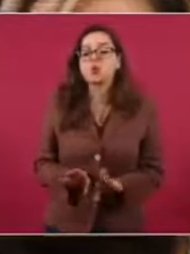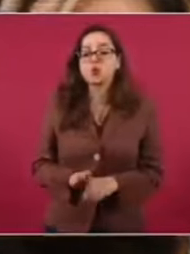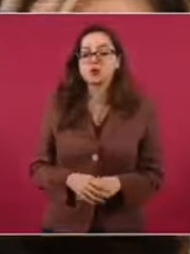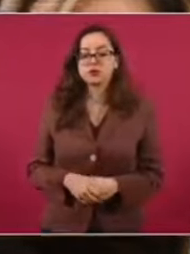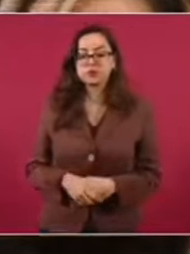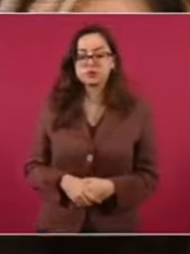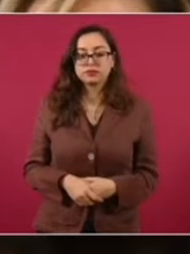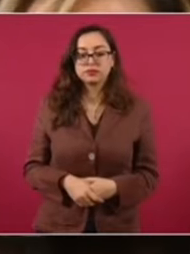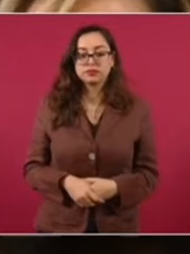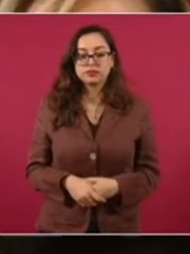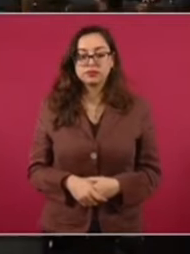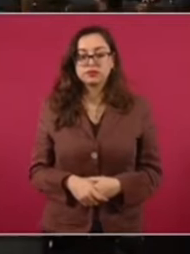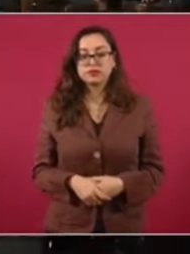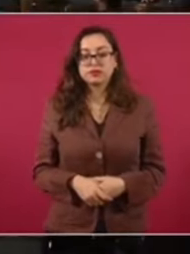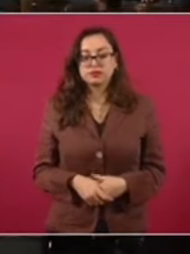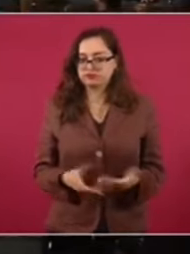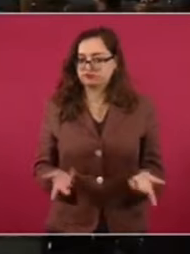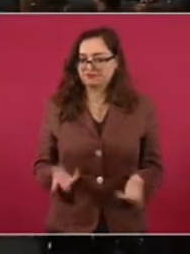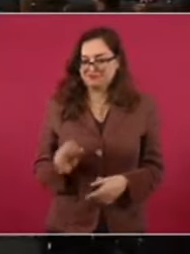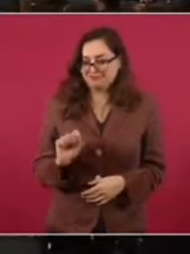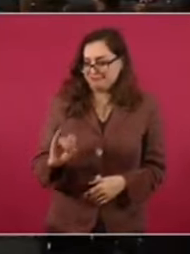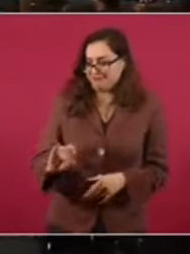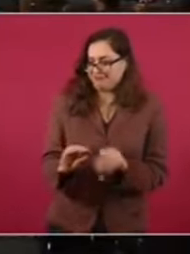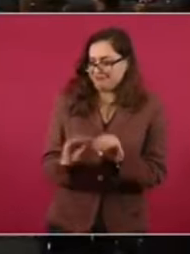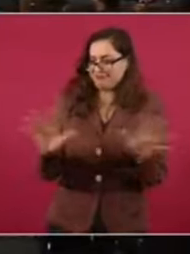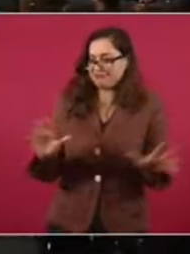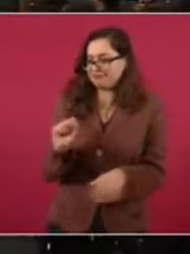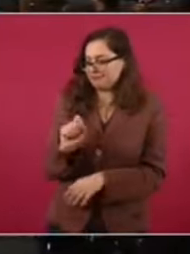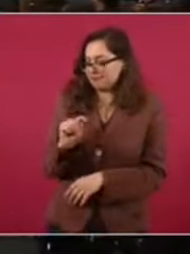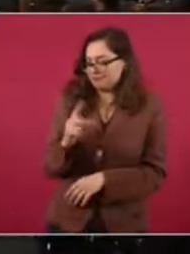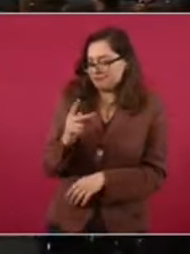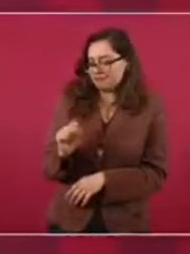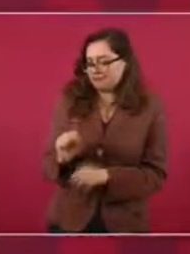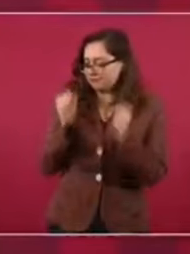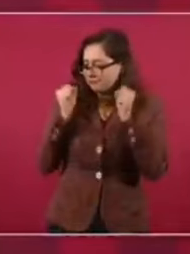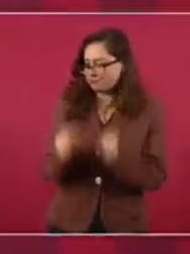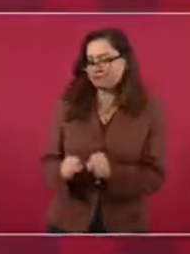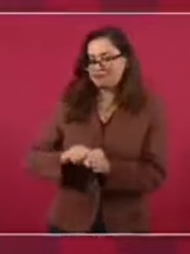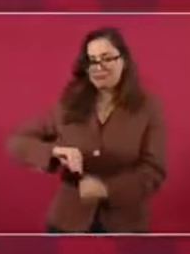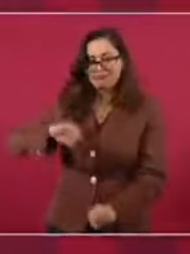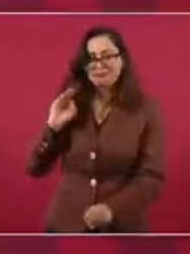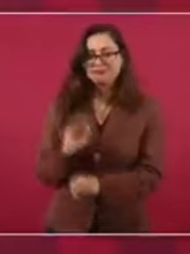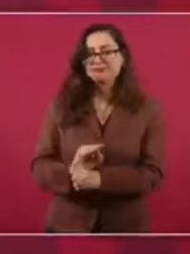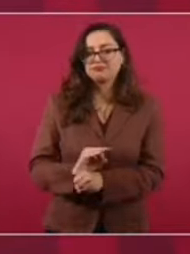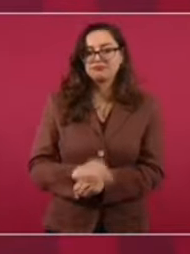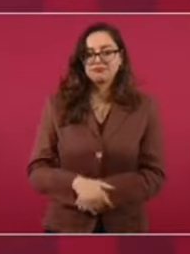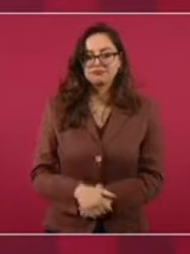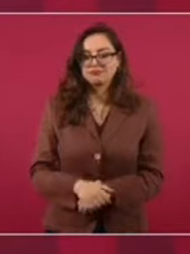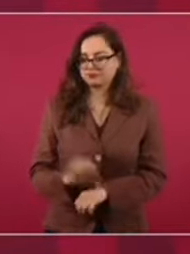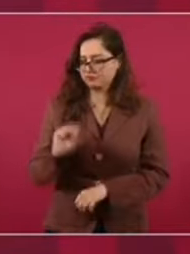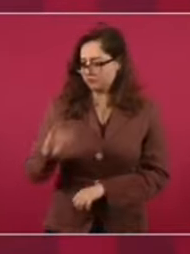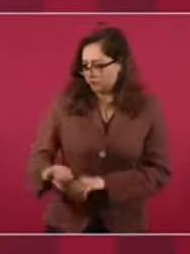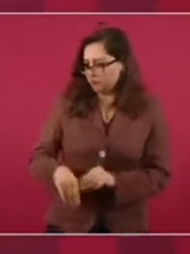por parte del secretario de trabajo, claro que sí, sí, sí, este, son derechos,